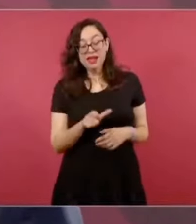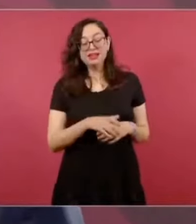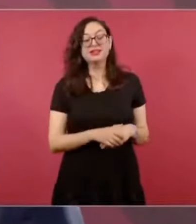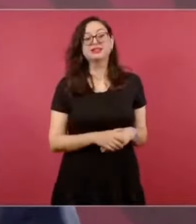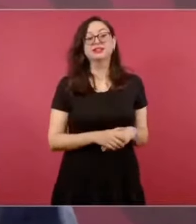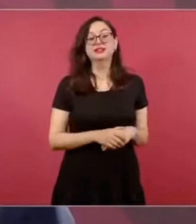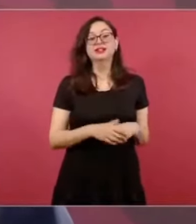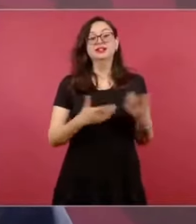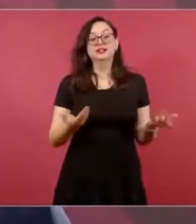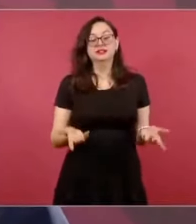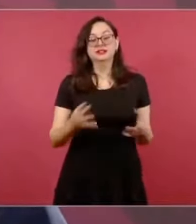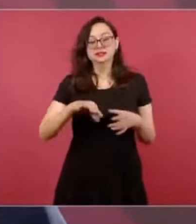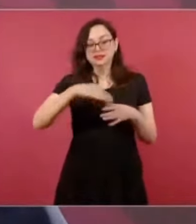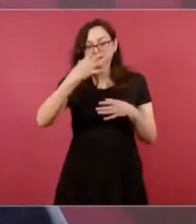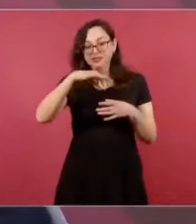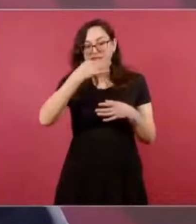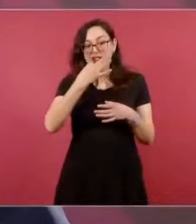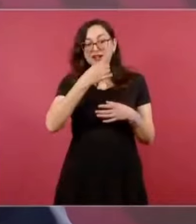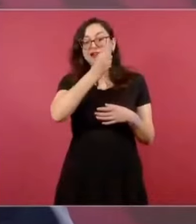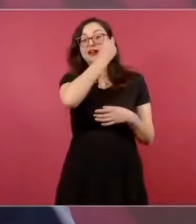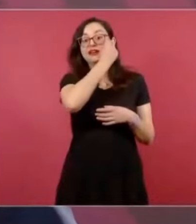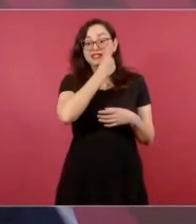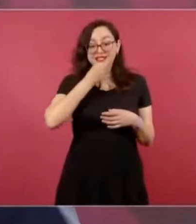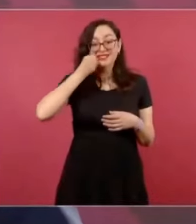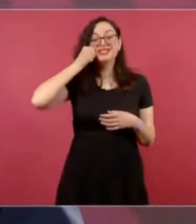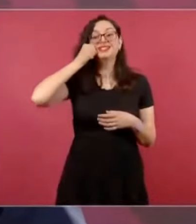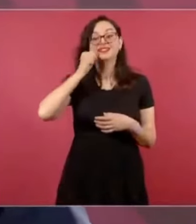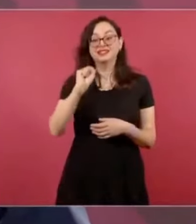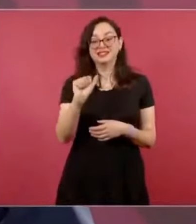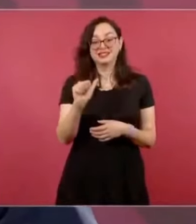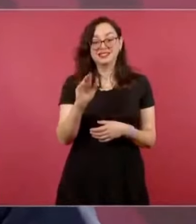¿Hay sabritas allá en Colombia? Sí.